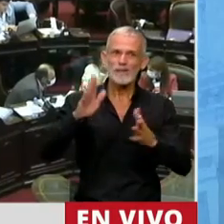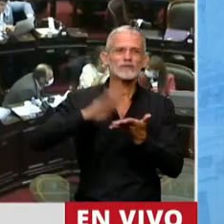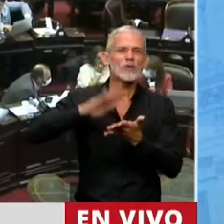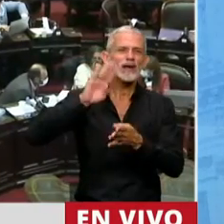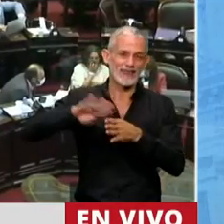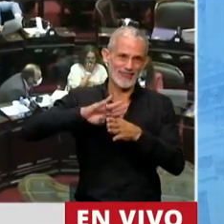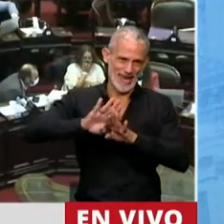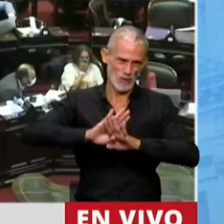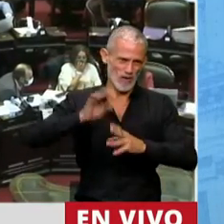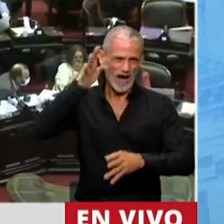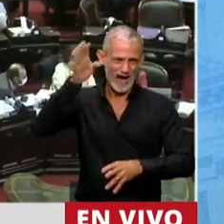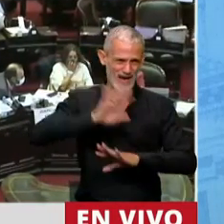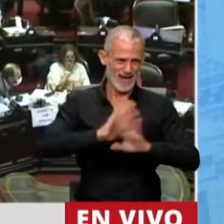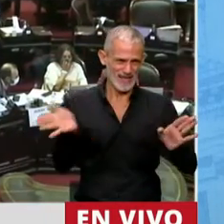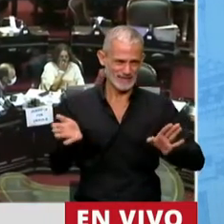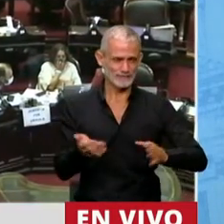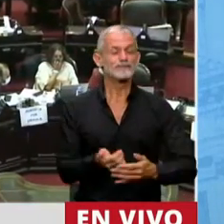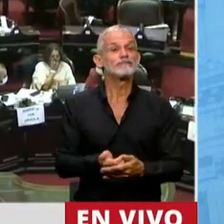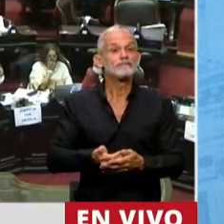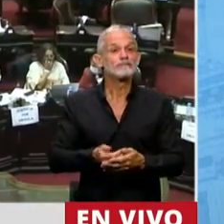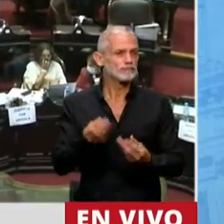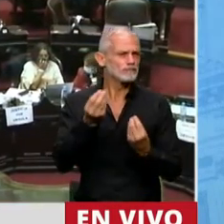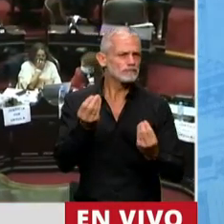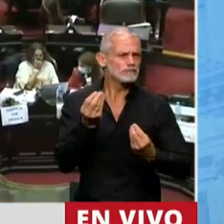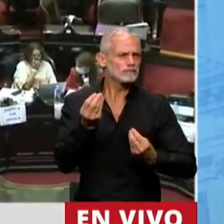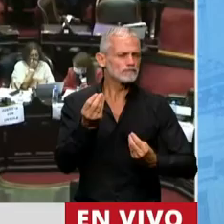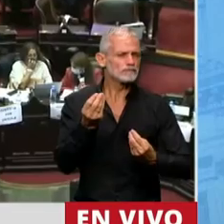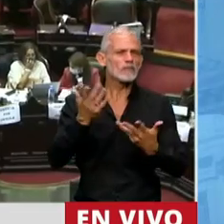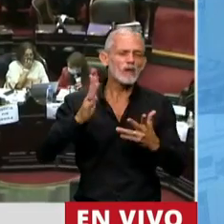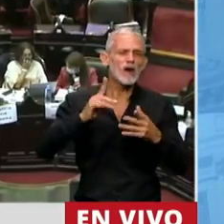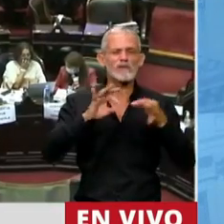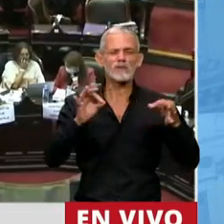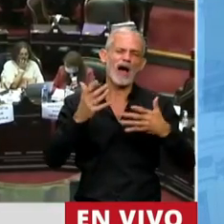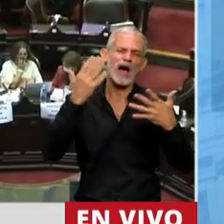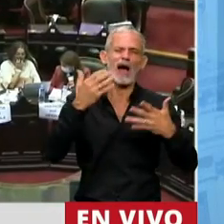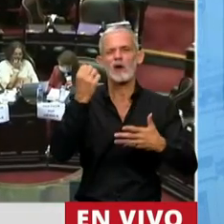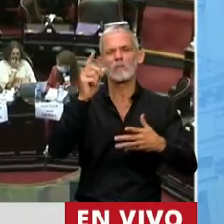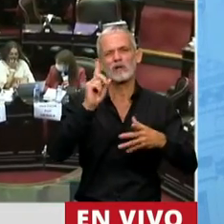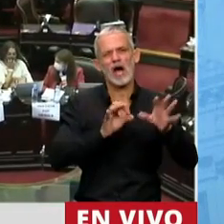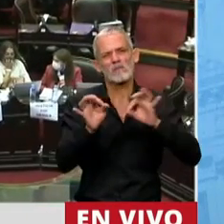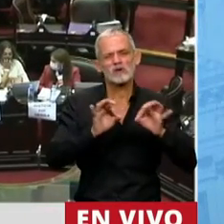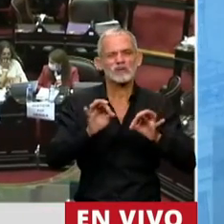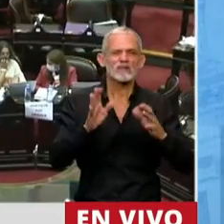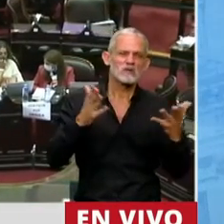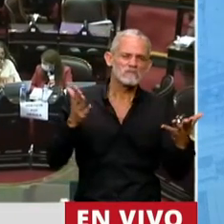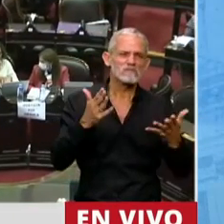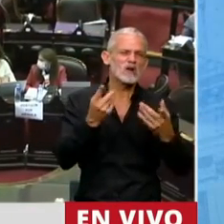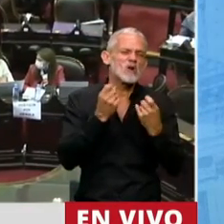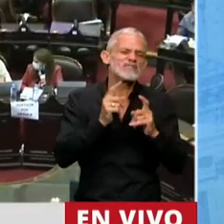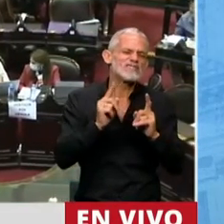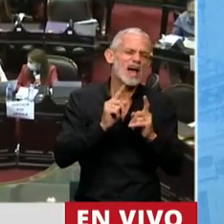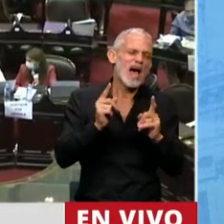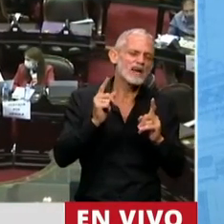sobreendeudamiento. Porque parece que se ha querido, por ahí con algunas expresiones, relativizar la importancia de este proyecto, diciendo que quizás que no era